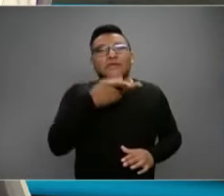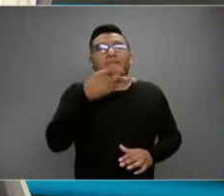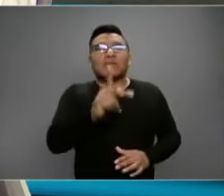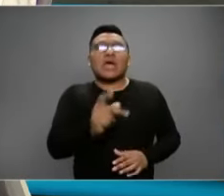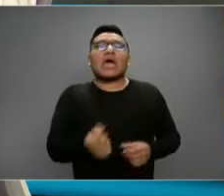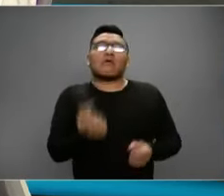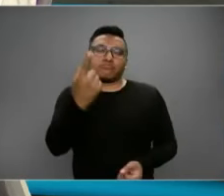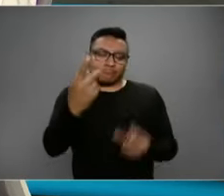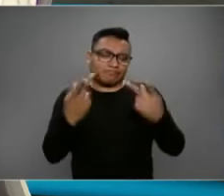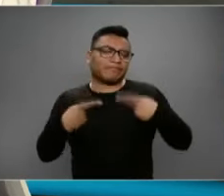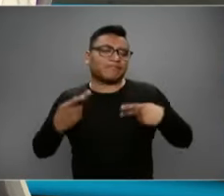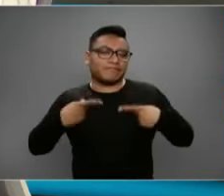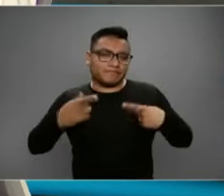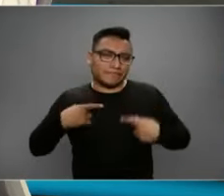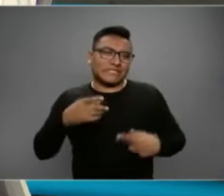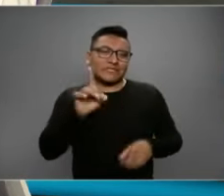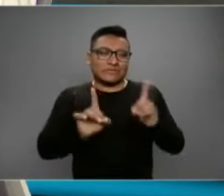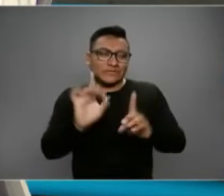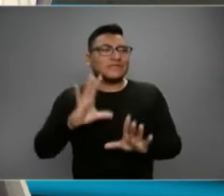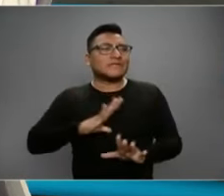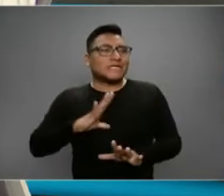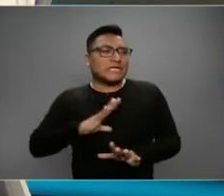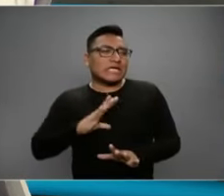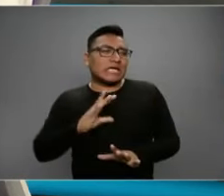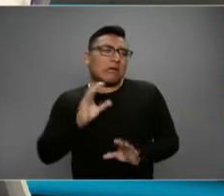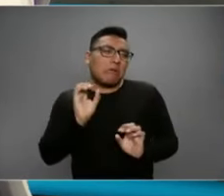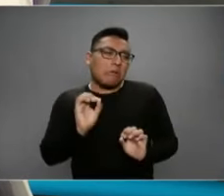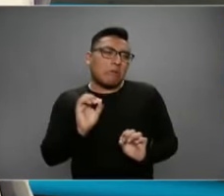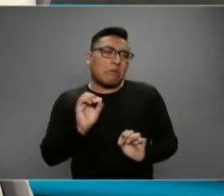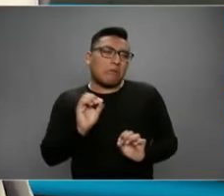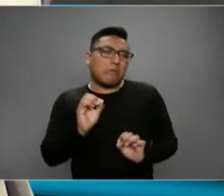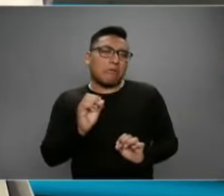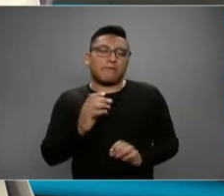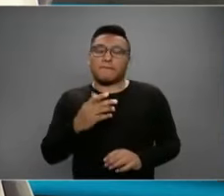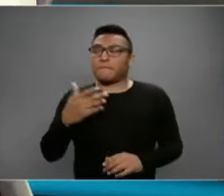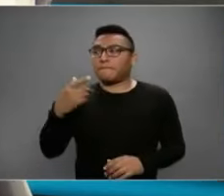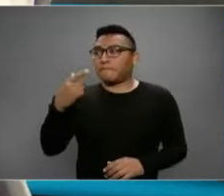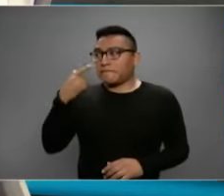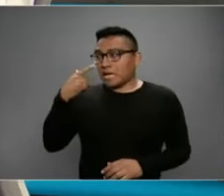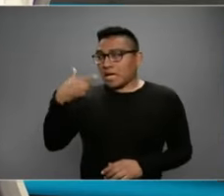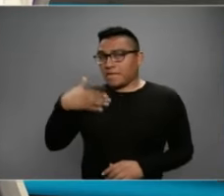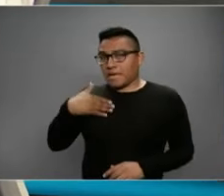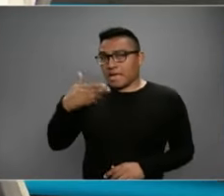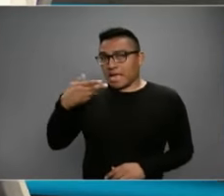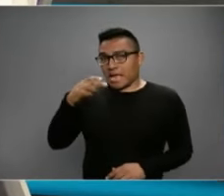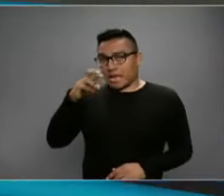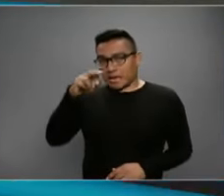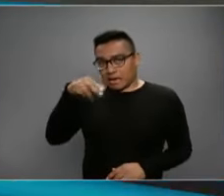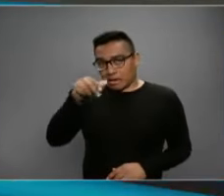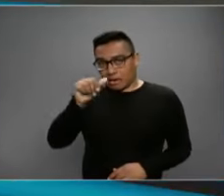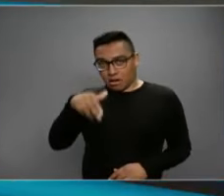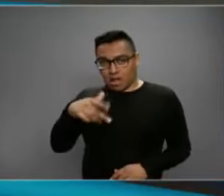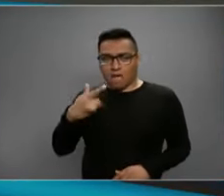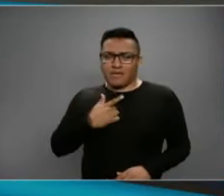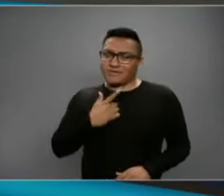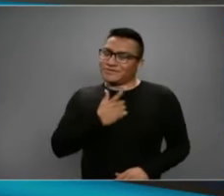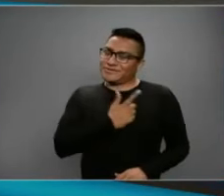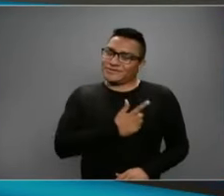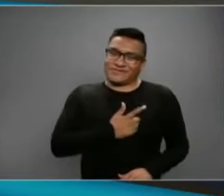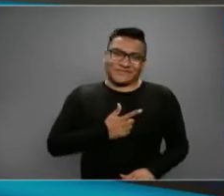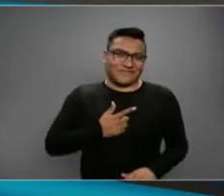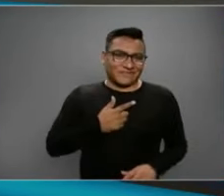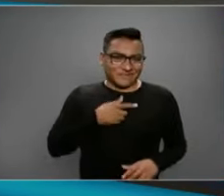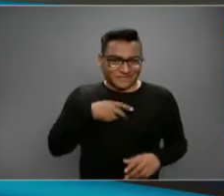personas siguen teniendo y dudas que siguen estando por ahí presentes. Hernán, mira, para mí es un placer estar aquí, con muchísimo gusto